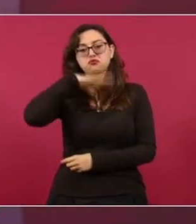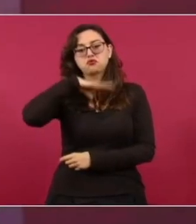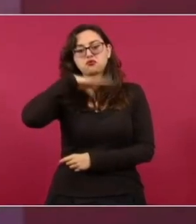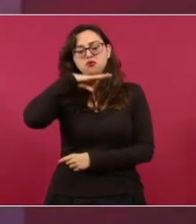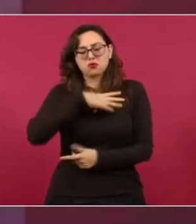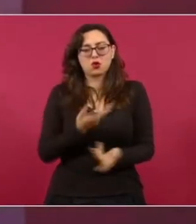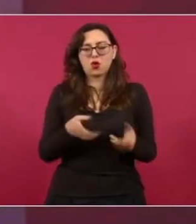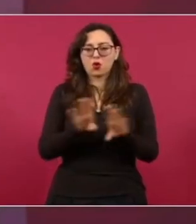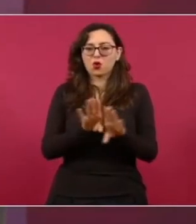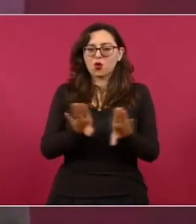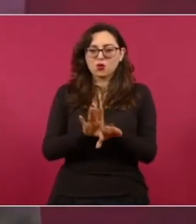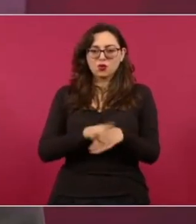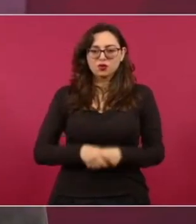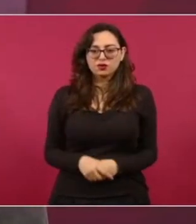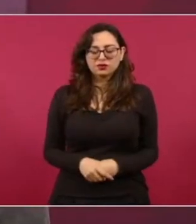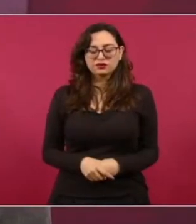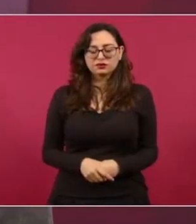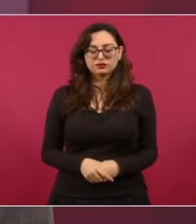cartel.